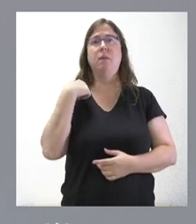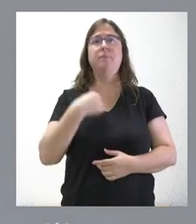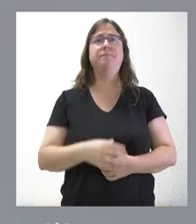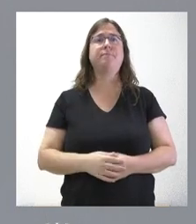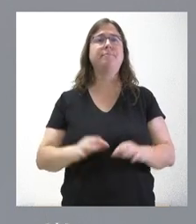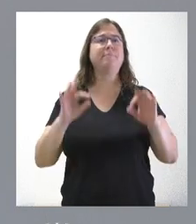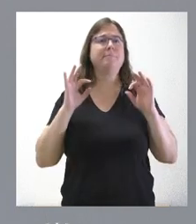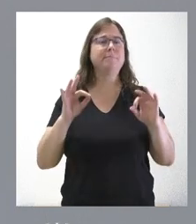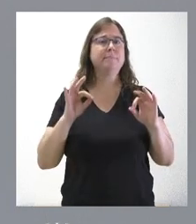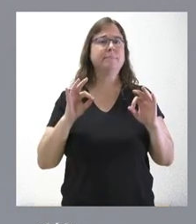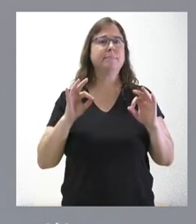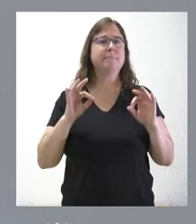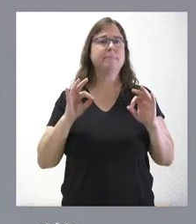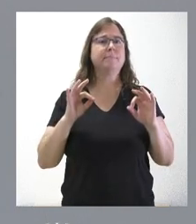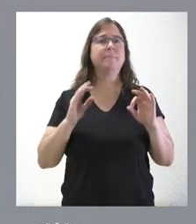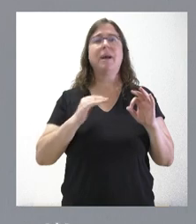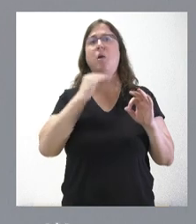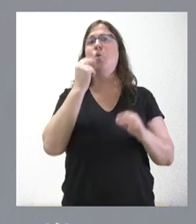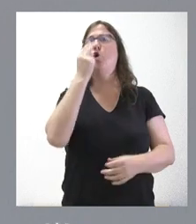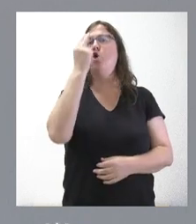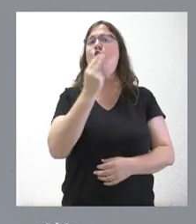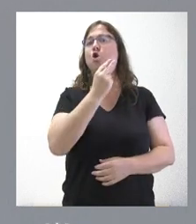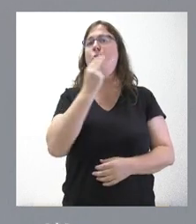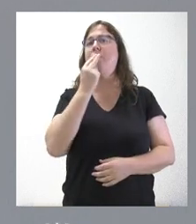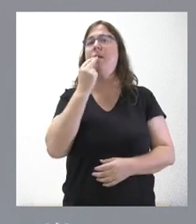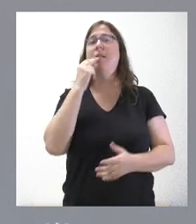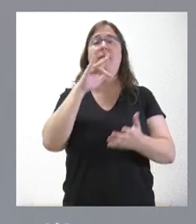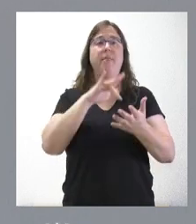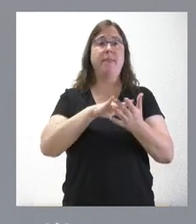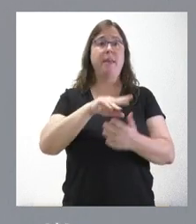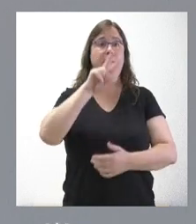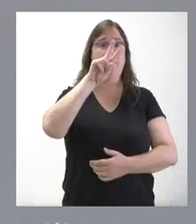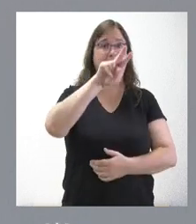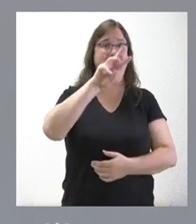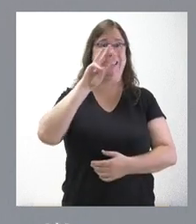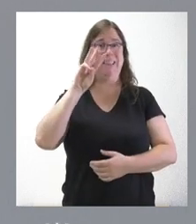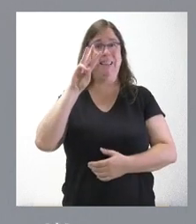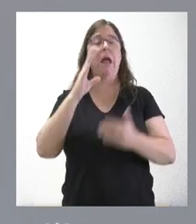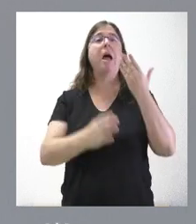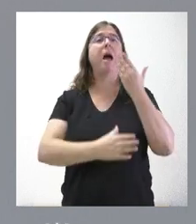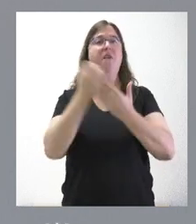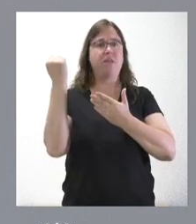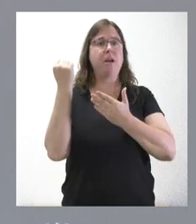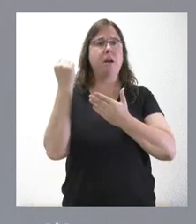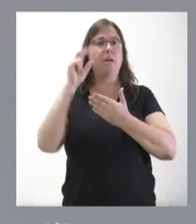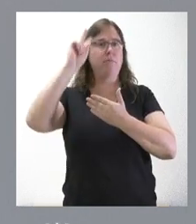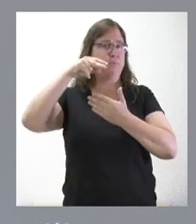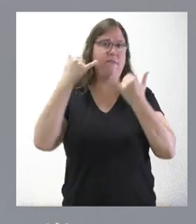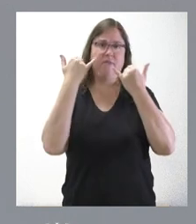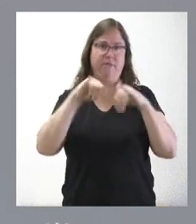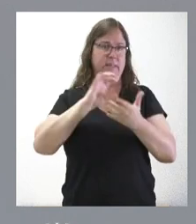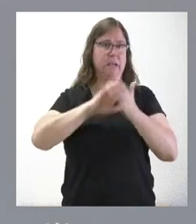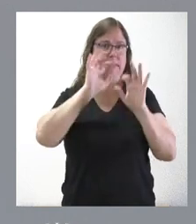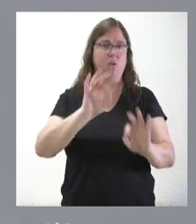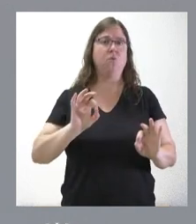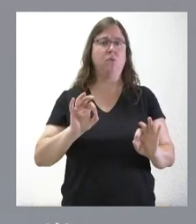formó parte también de algún compromiso que efectuamos, que es que el 23 de abril era festivo en Castilla y León.